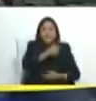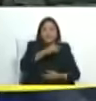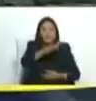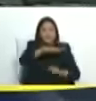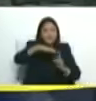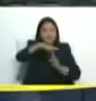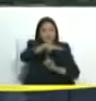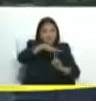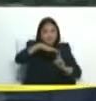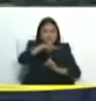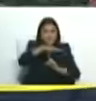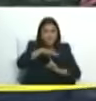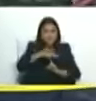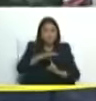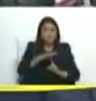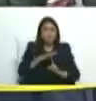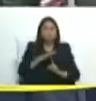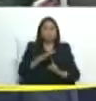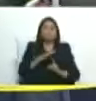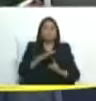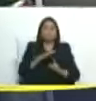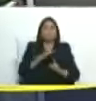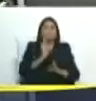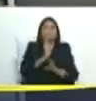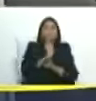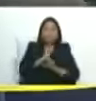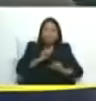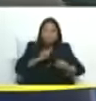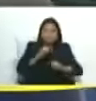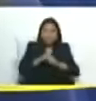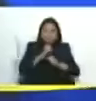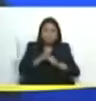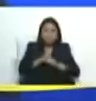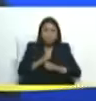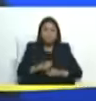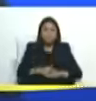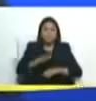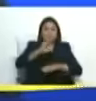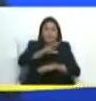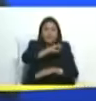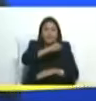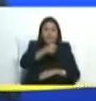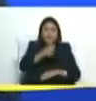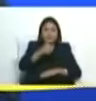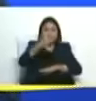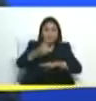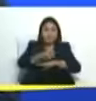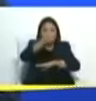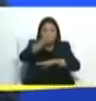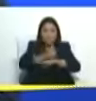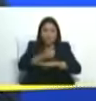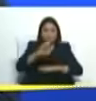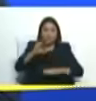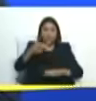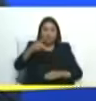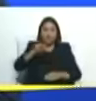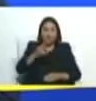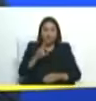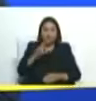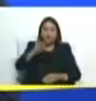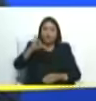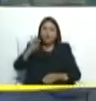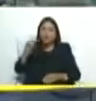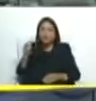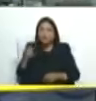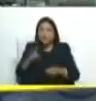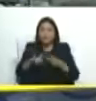General en Jefe Hernández Lárez, el Jefe de su Estado Mayor, Wíctor Churrio, el